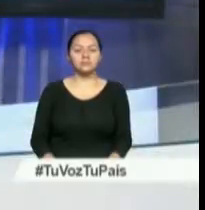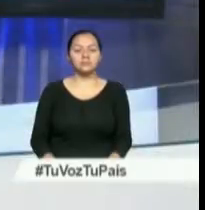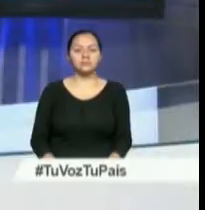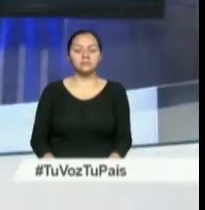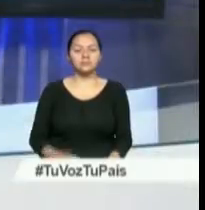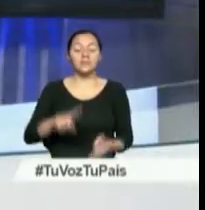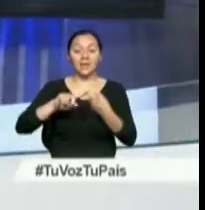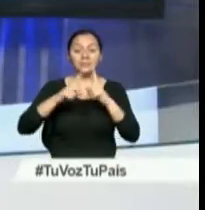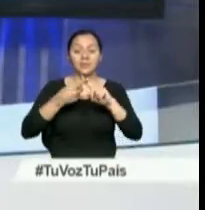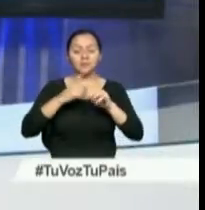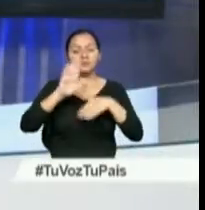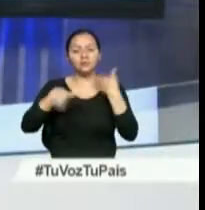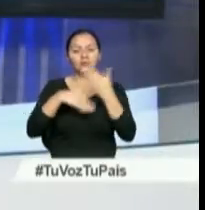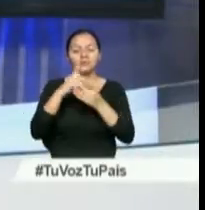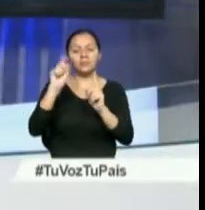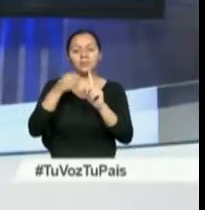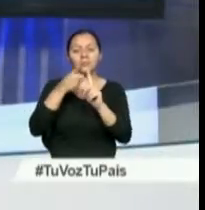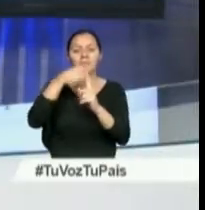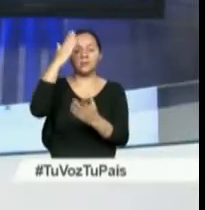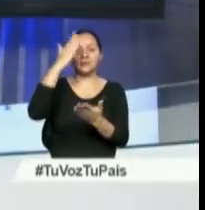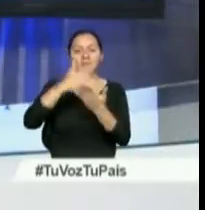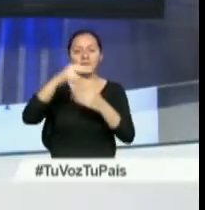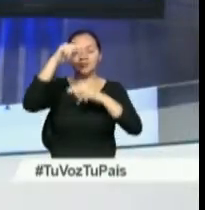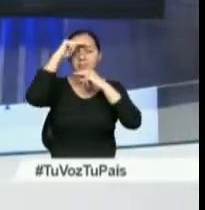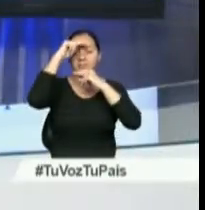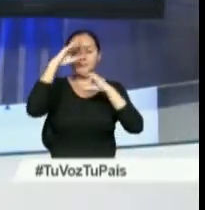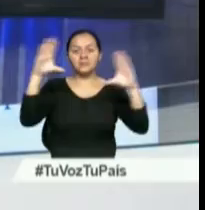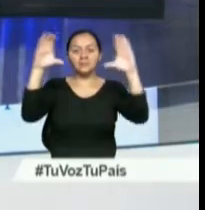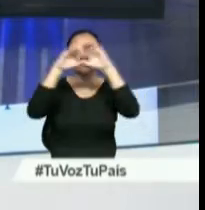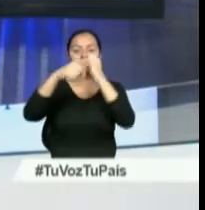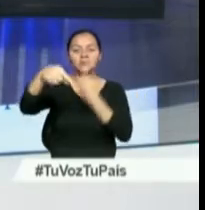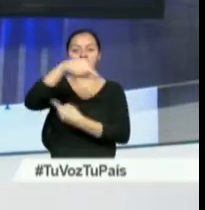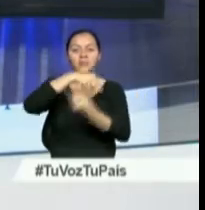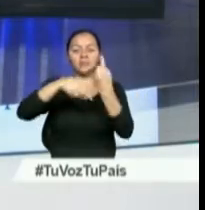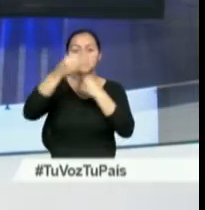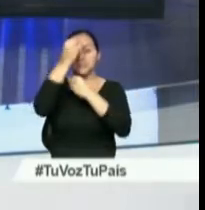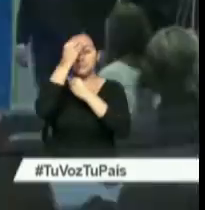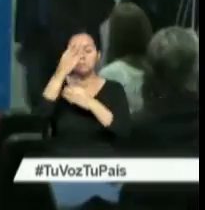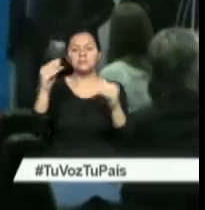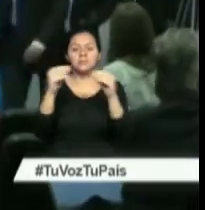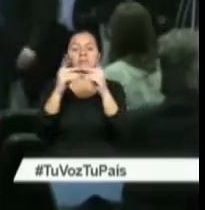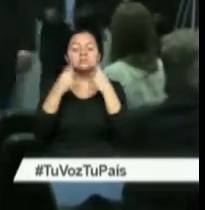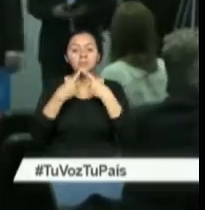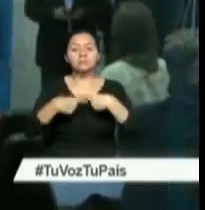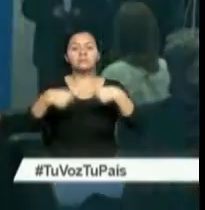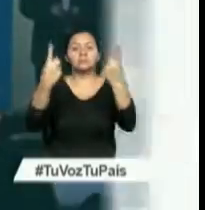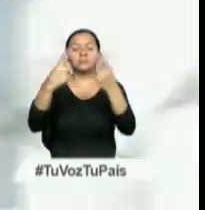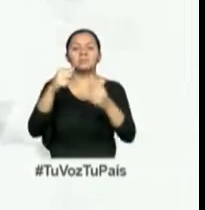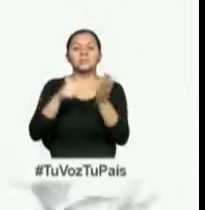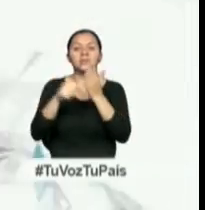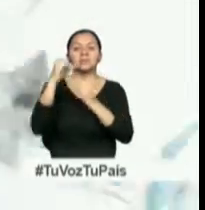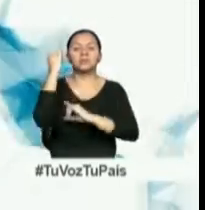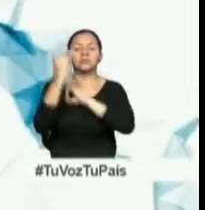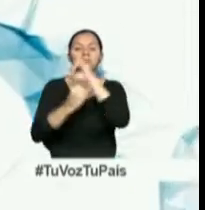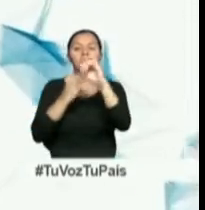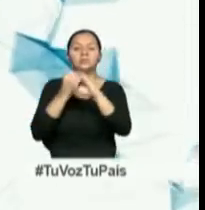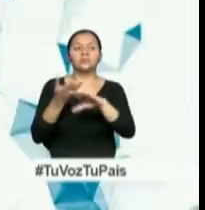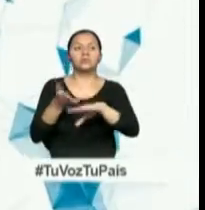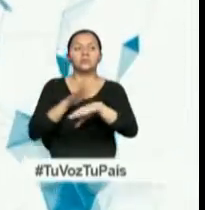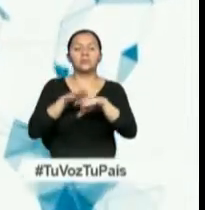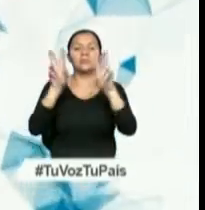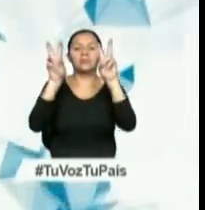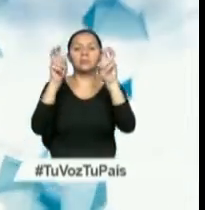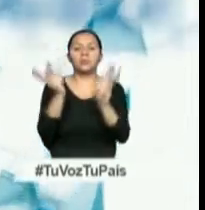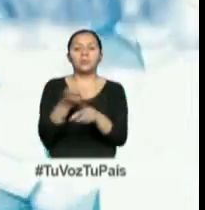Amigos, y con esto nos vamos al primer corte de esta noche. Al regresar le contaremos sobre el pronunciamiento de Cancillería respecto a la